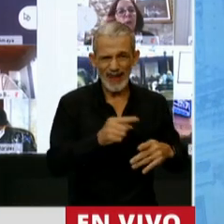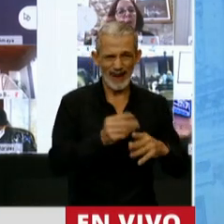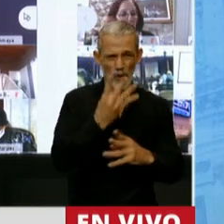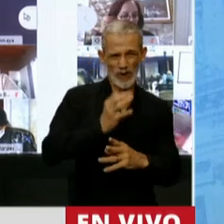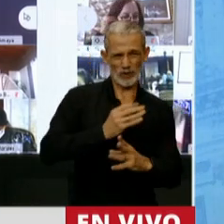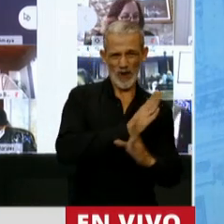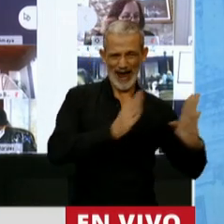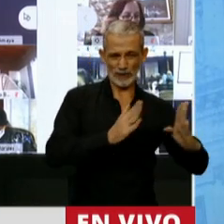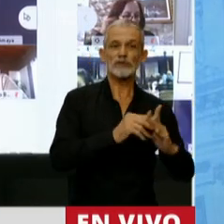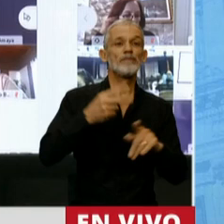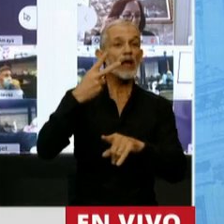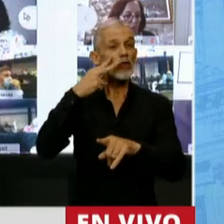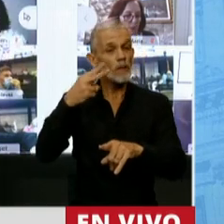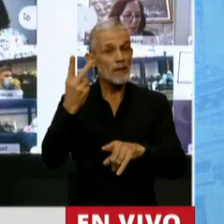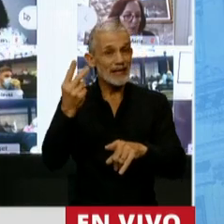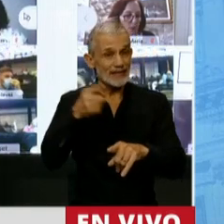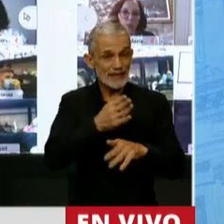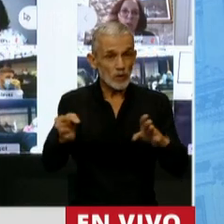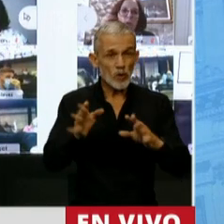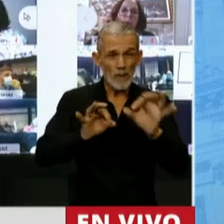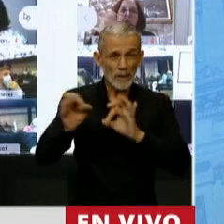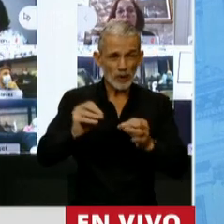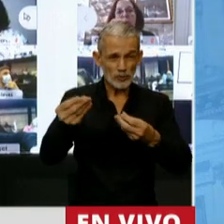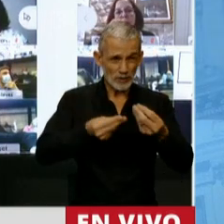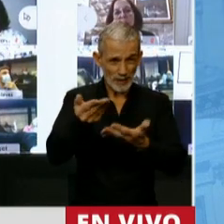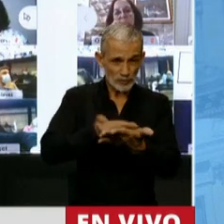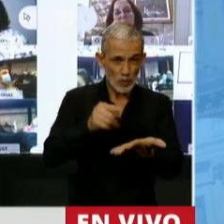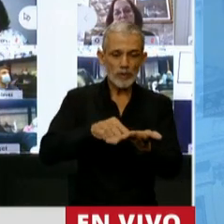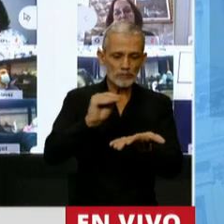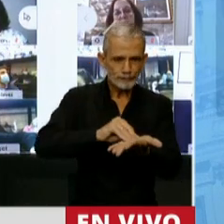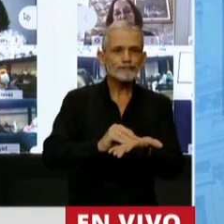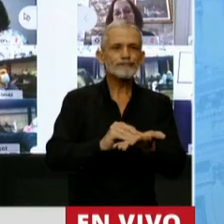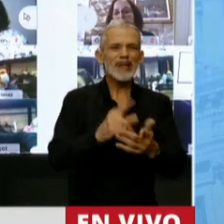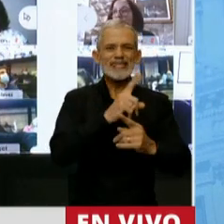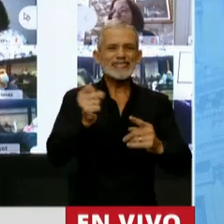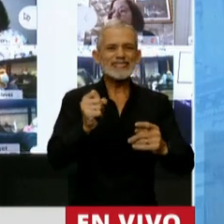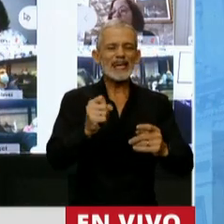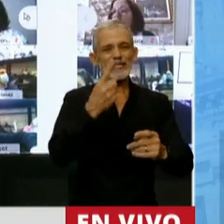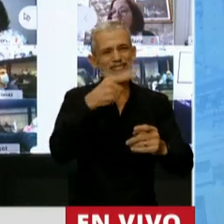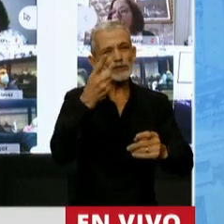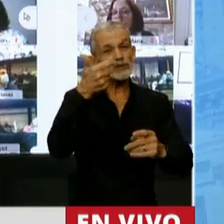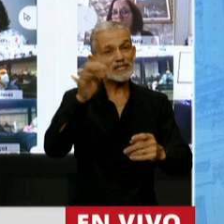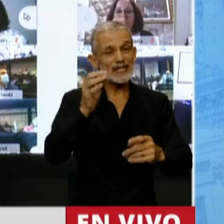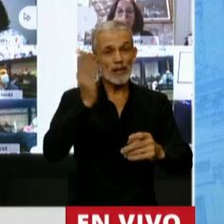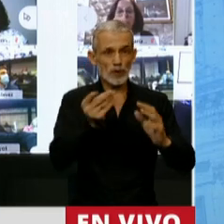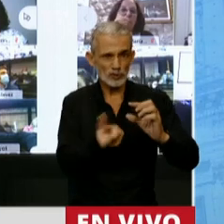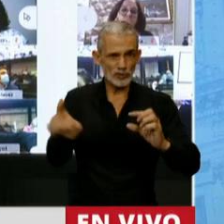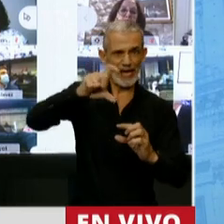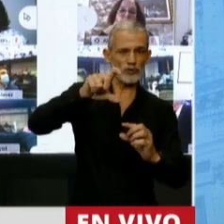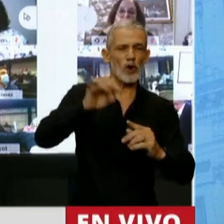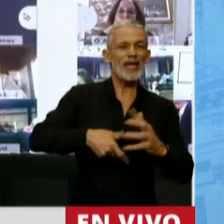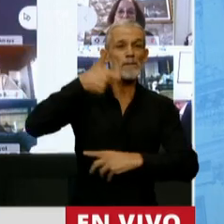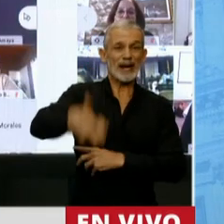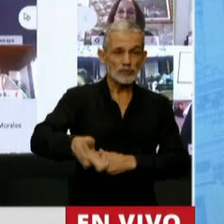anterior. En 2021 el proyecto plantea incrementar 160% la